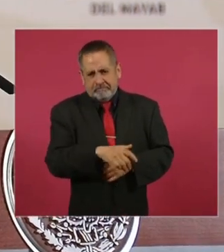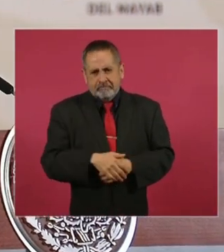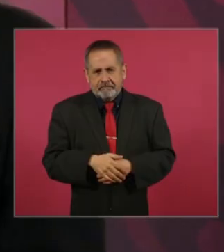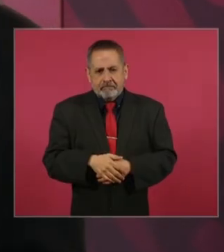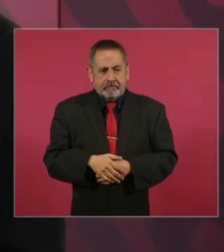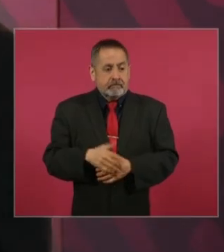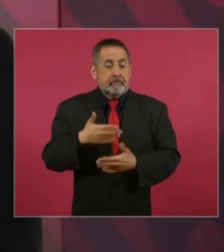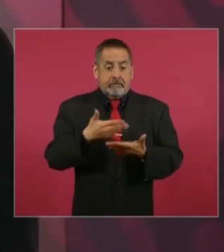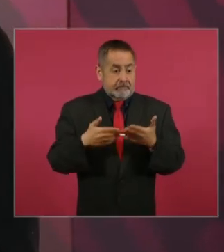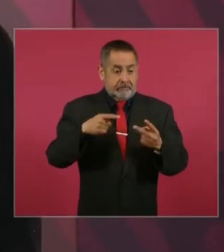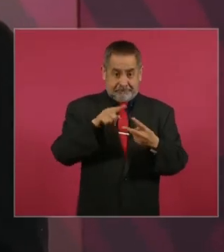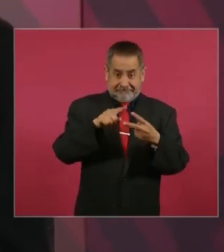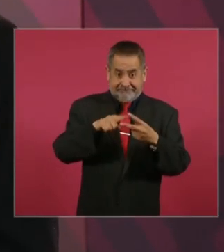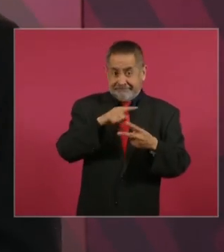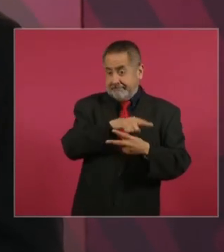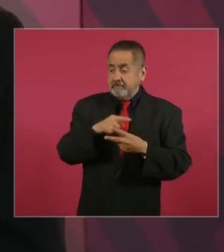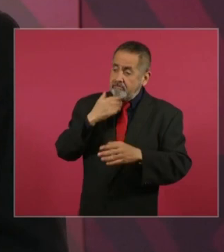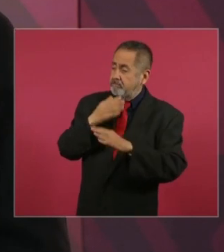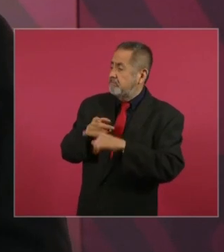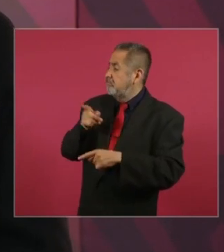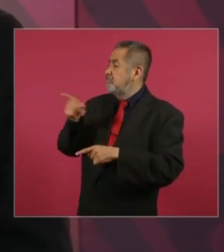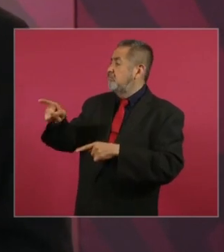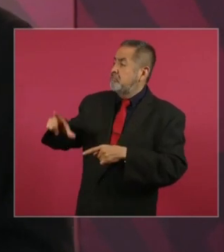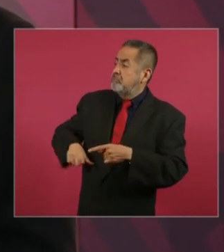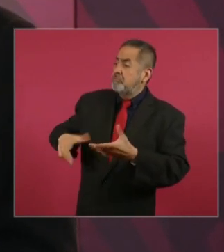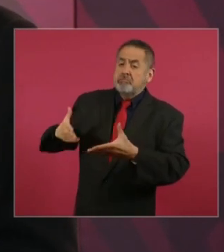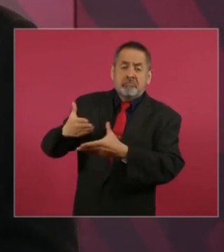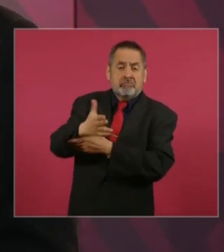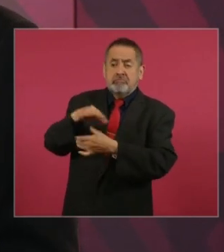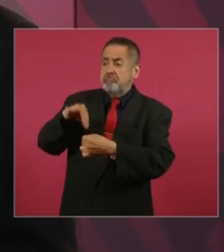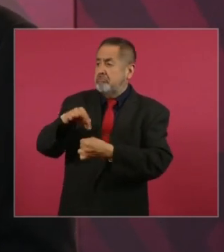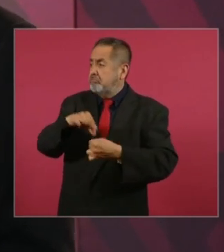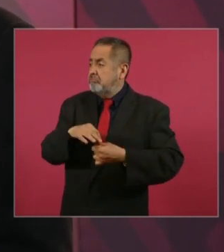Elección de Estado. ¿Cuál elección de Estado?